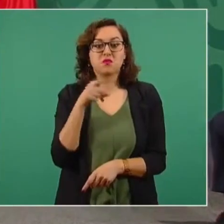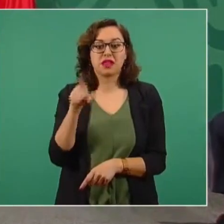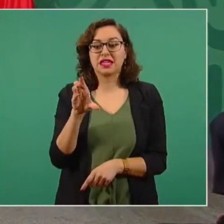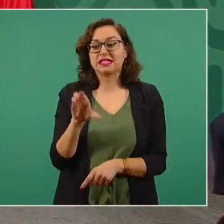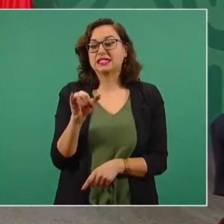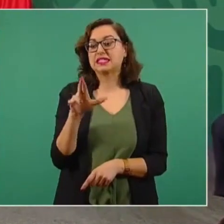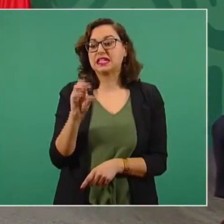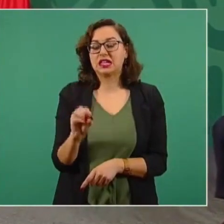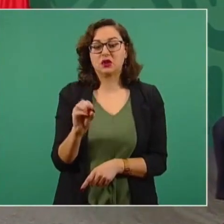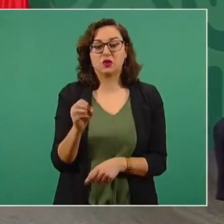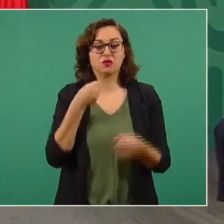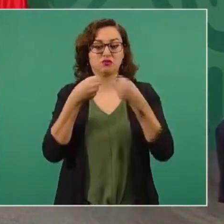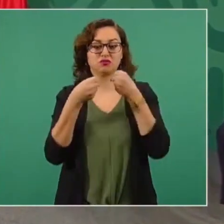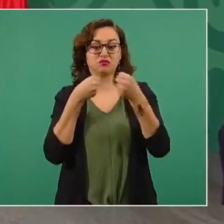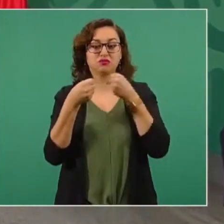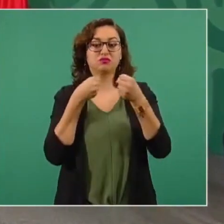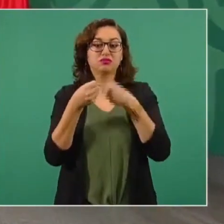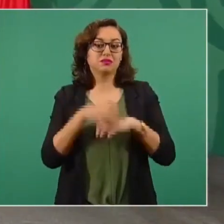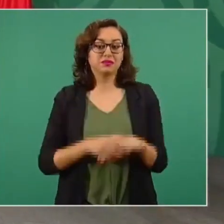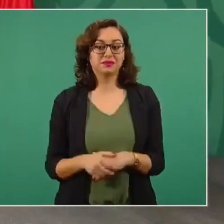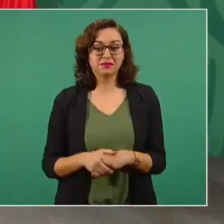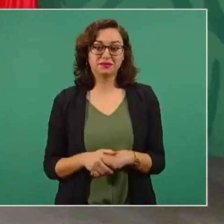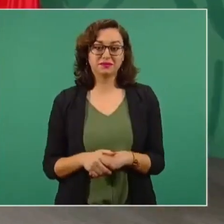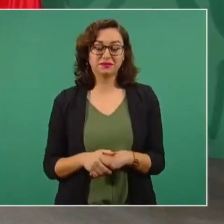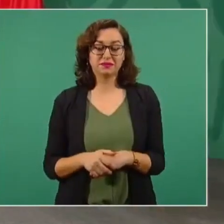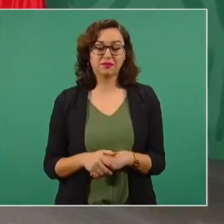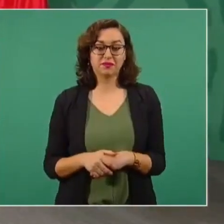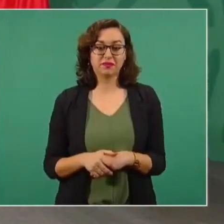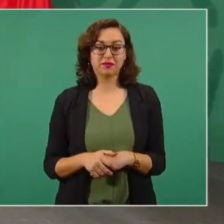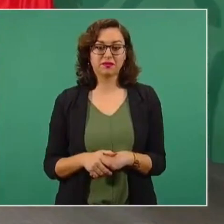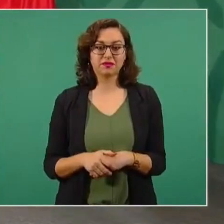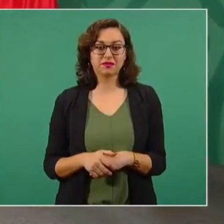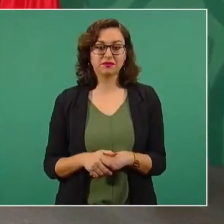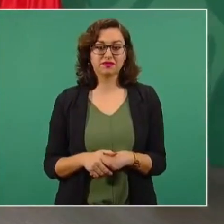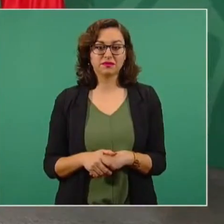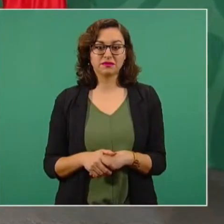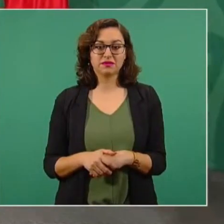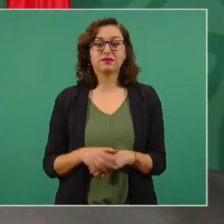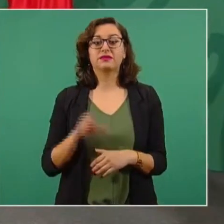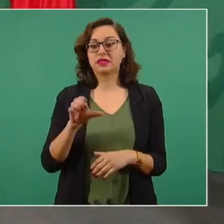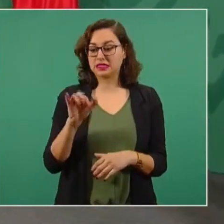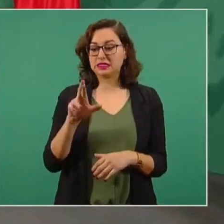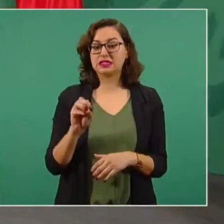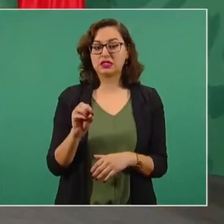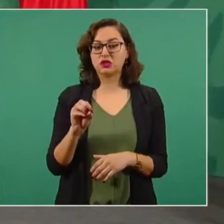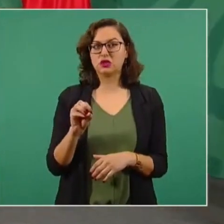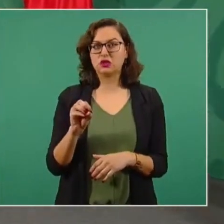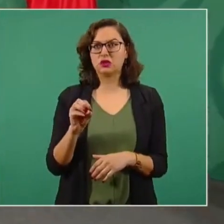Gómez Leiva.